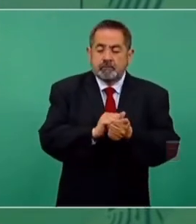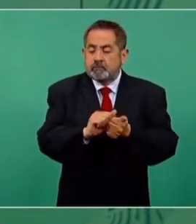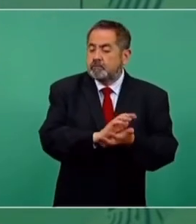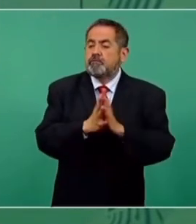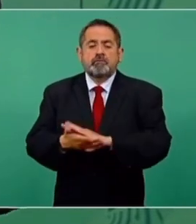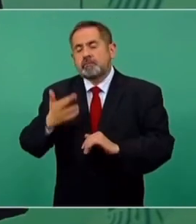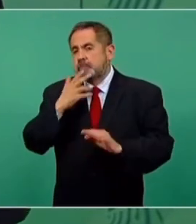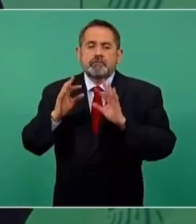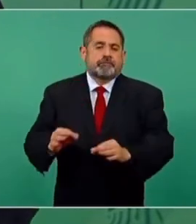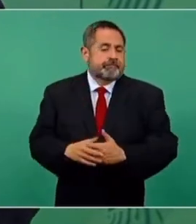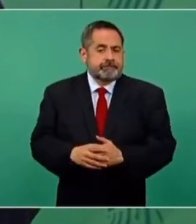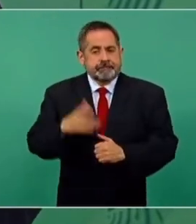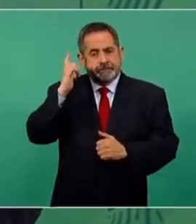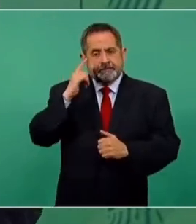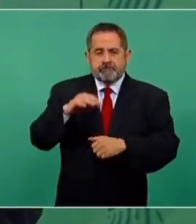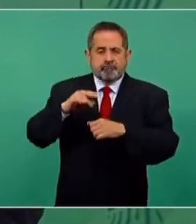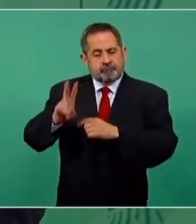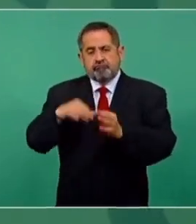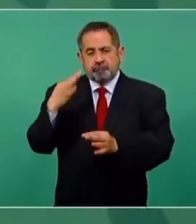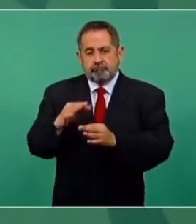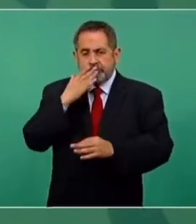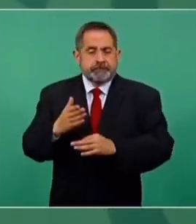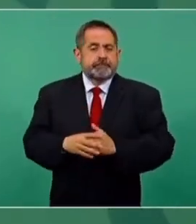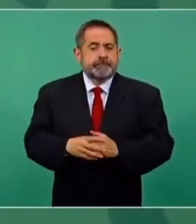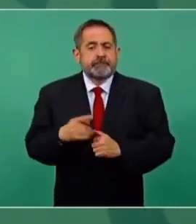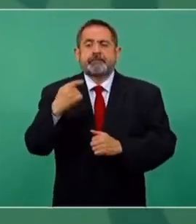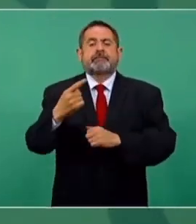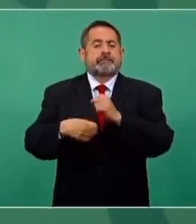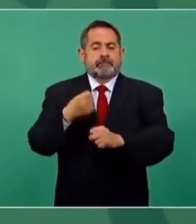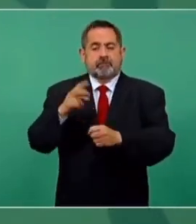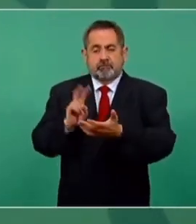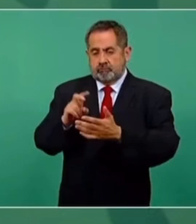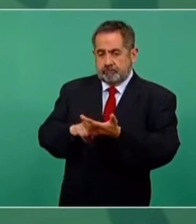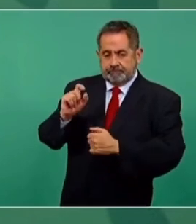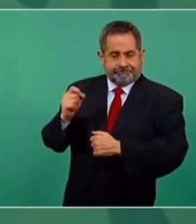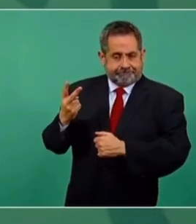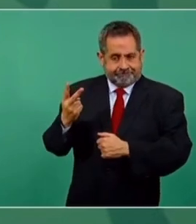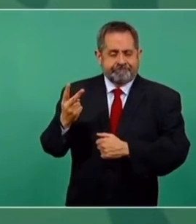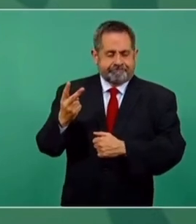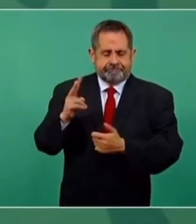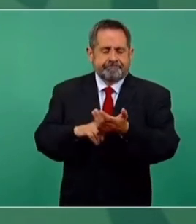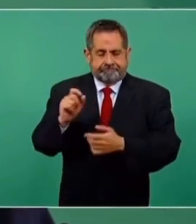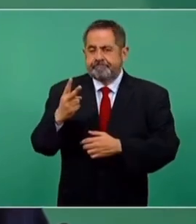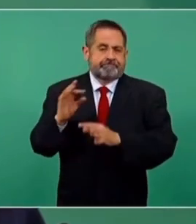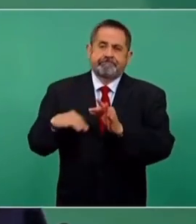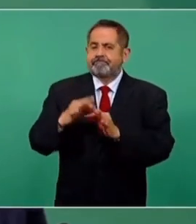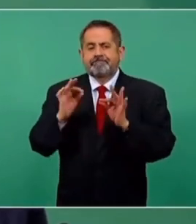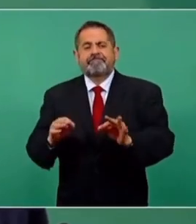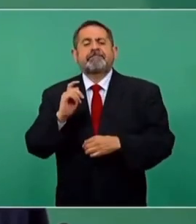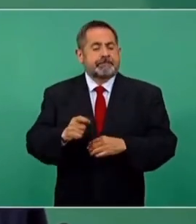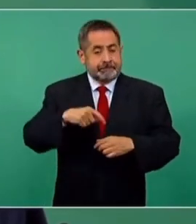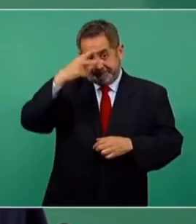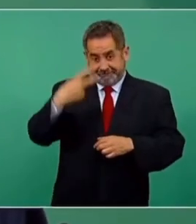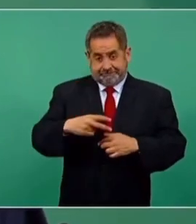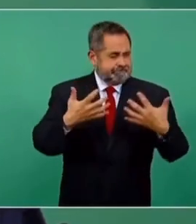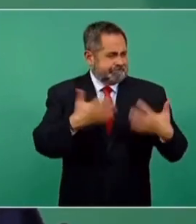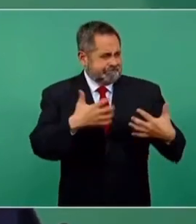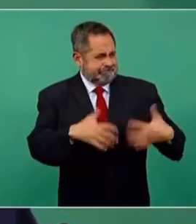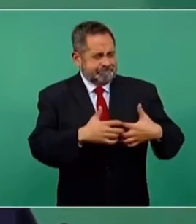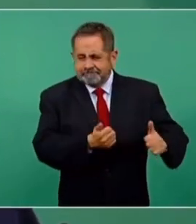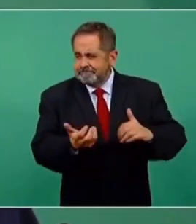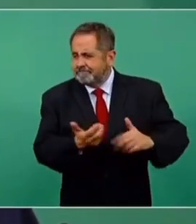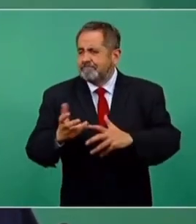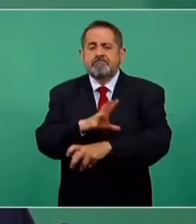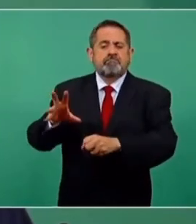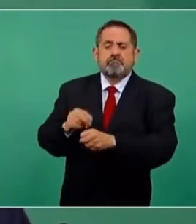se pueda concretar, llevar a cabo para el 2023, lo que va a significar producir en México todos